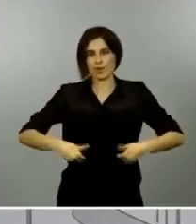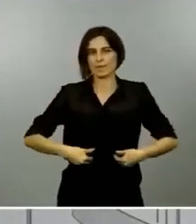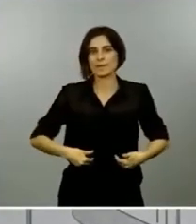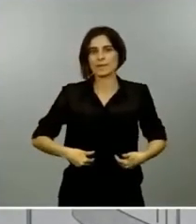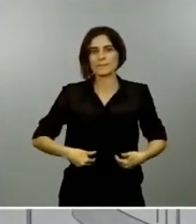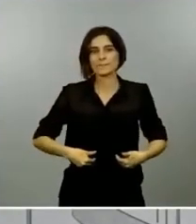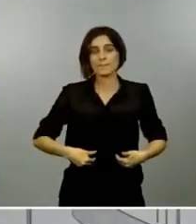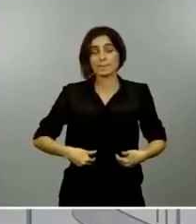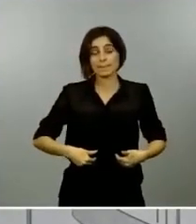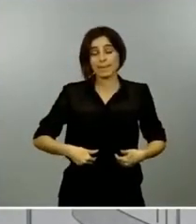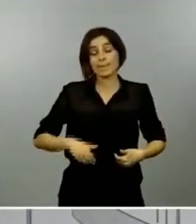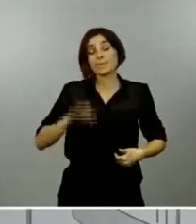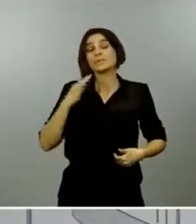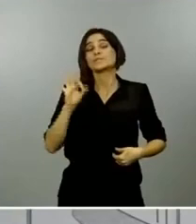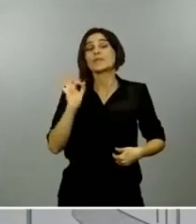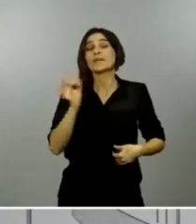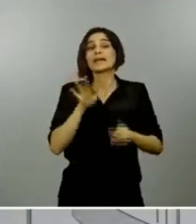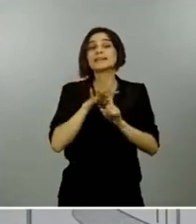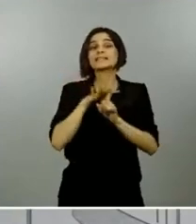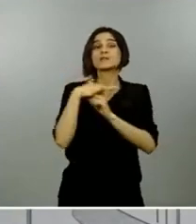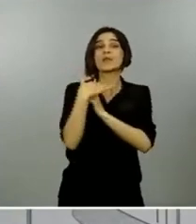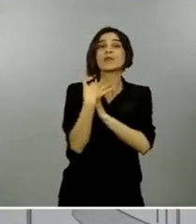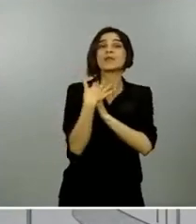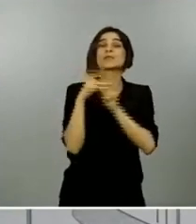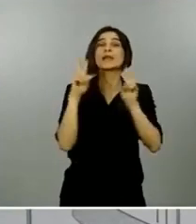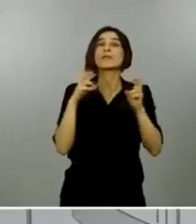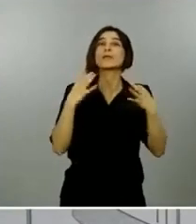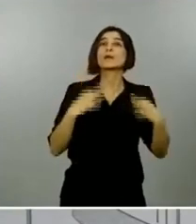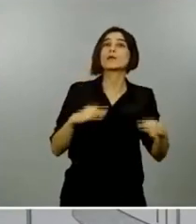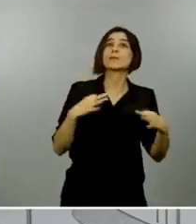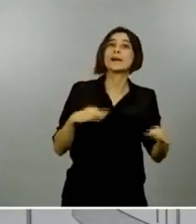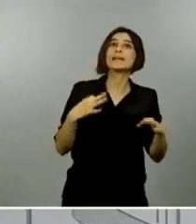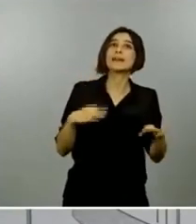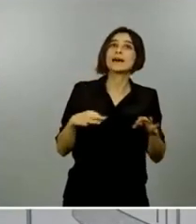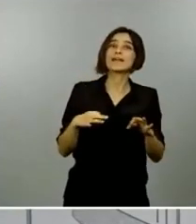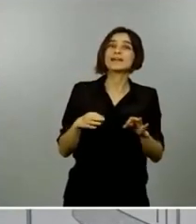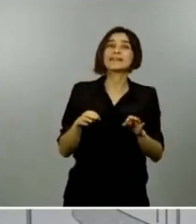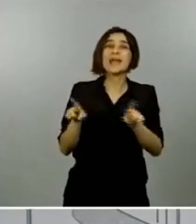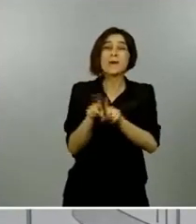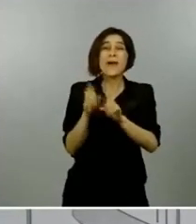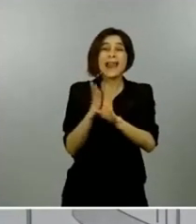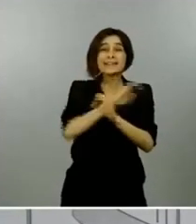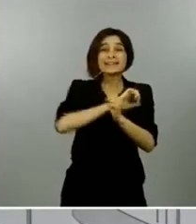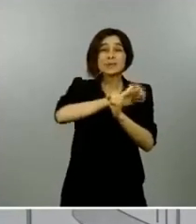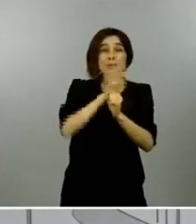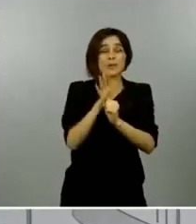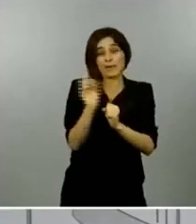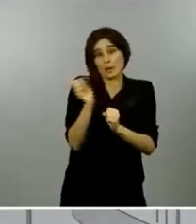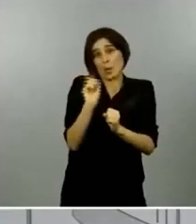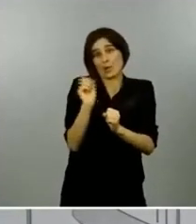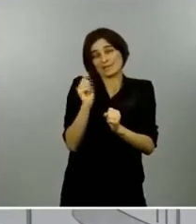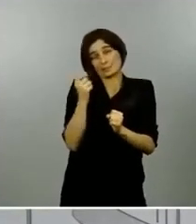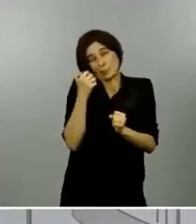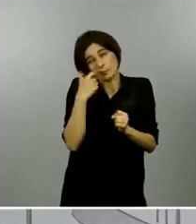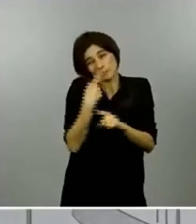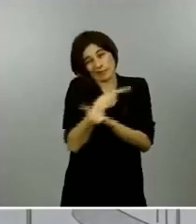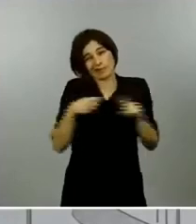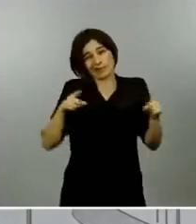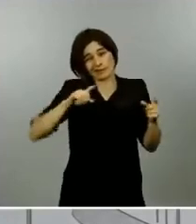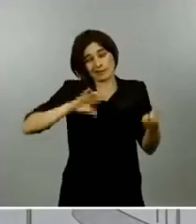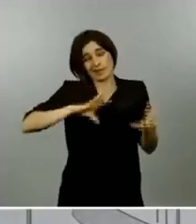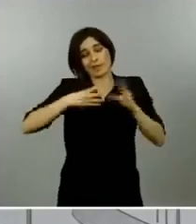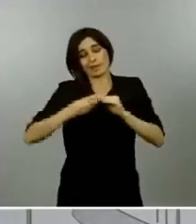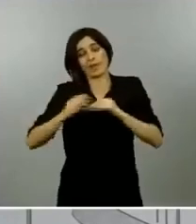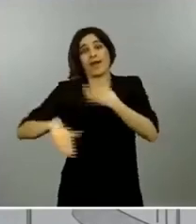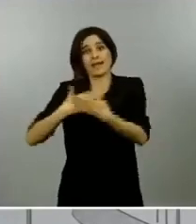remedio científico contra el virus pues vamos a tener que aprender a convivir con él de manera controlada y que no se nos desboque como ha ocurrido